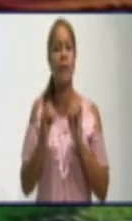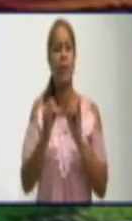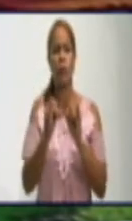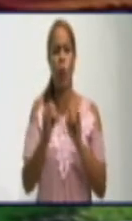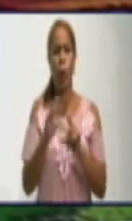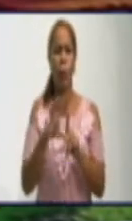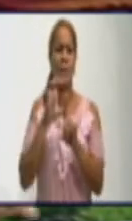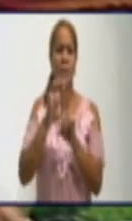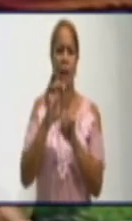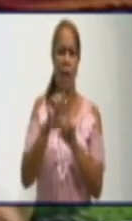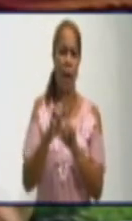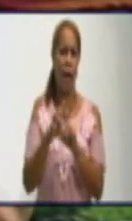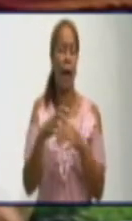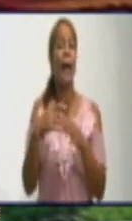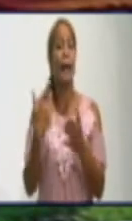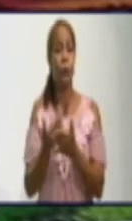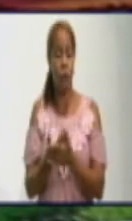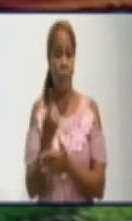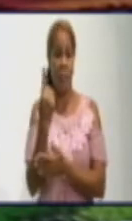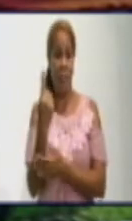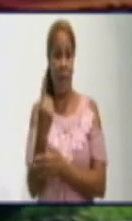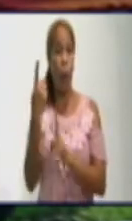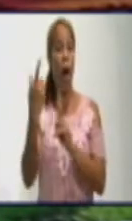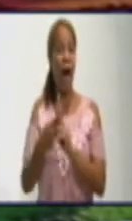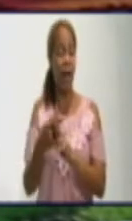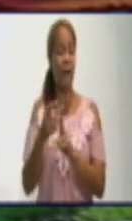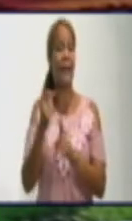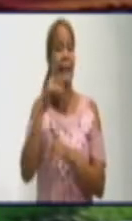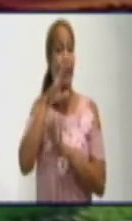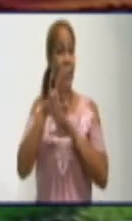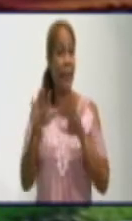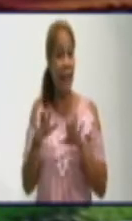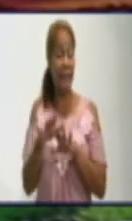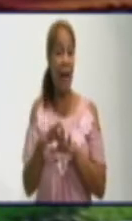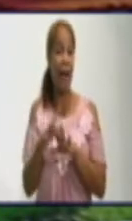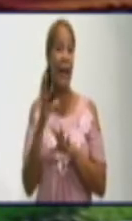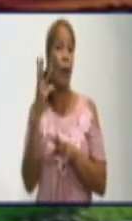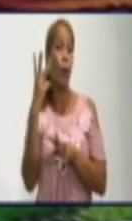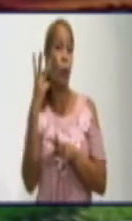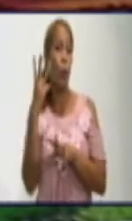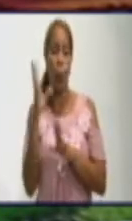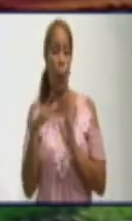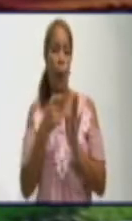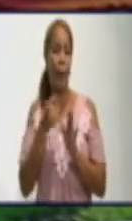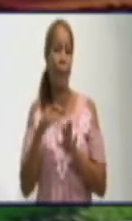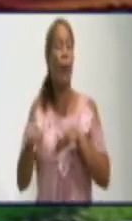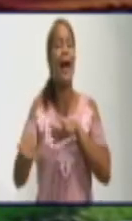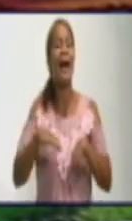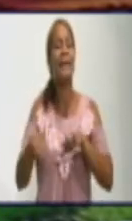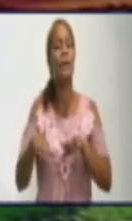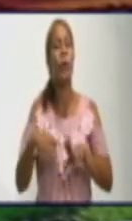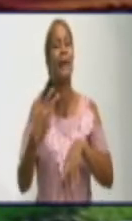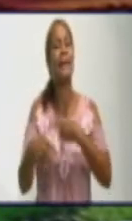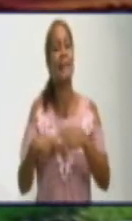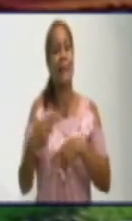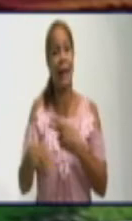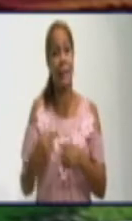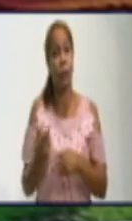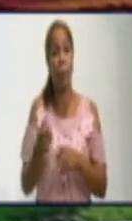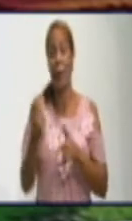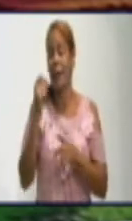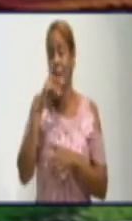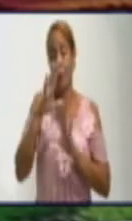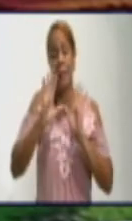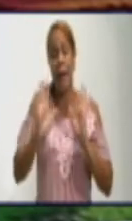hay que terminar las acciones que están haciendo. Segundo, acopiar los recursos para ir a cometer la otra labor. Así que